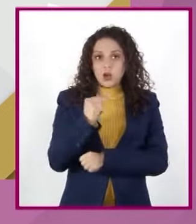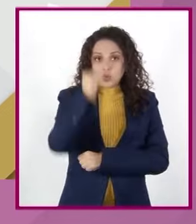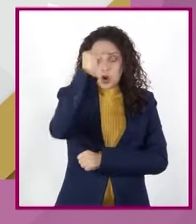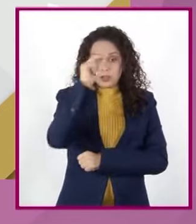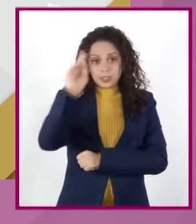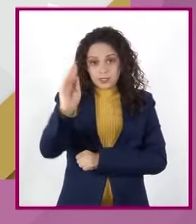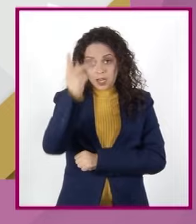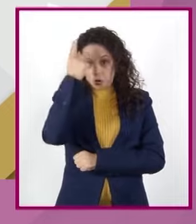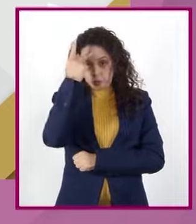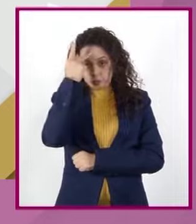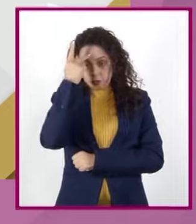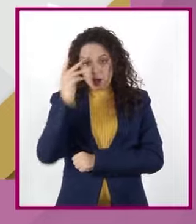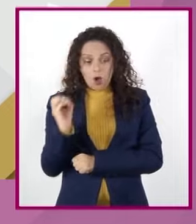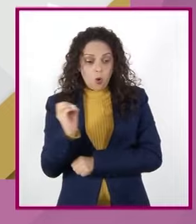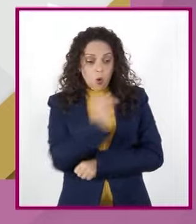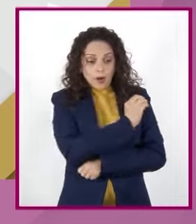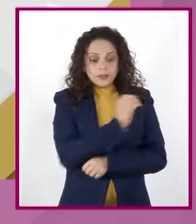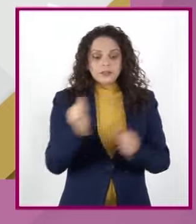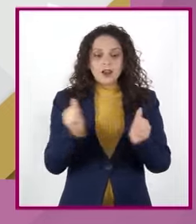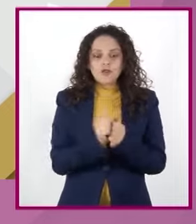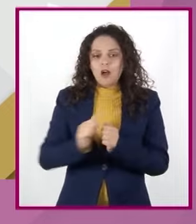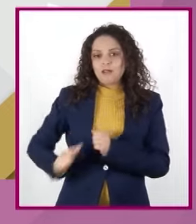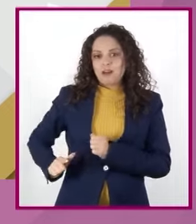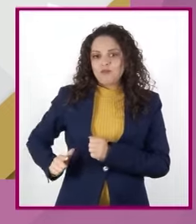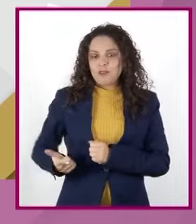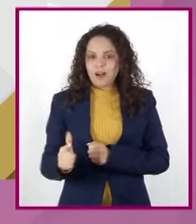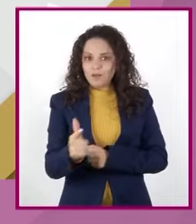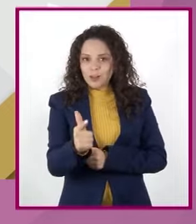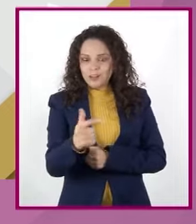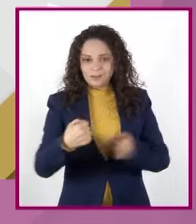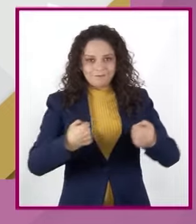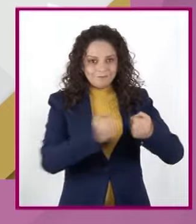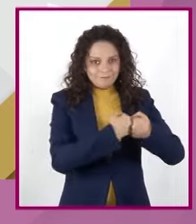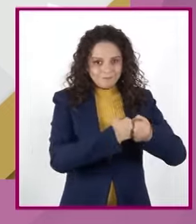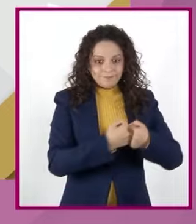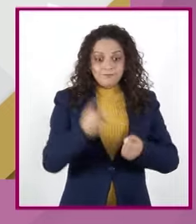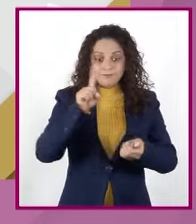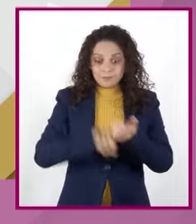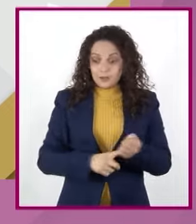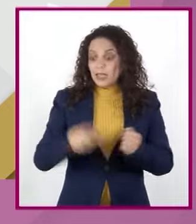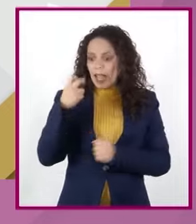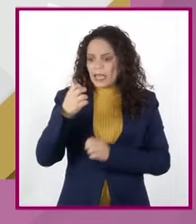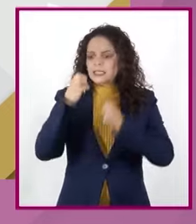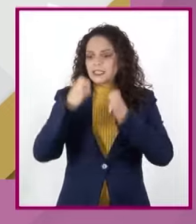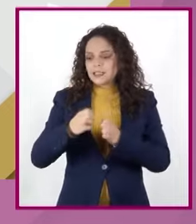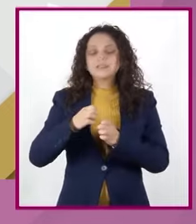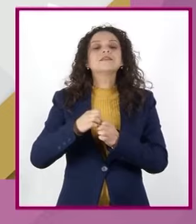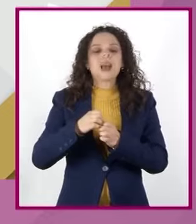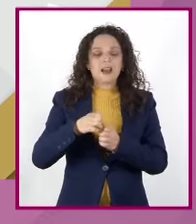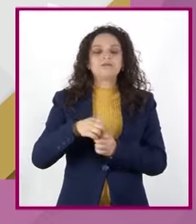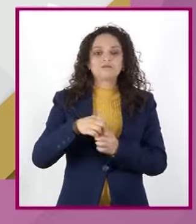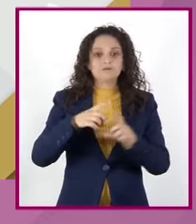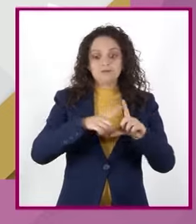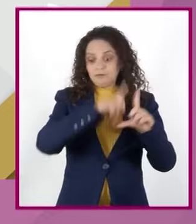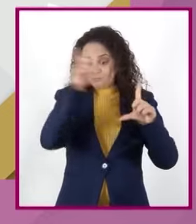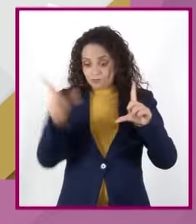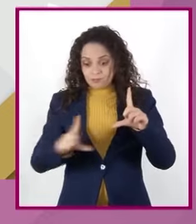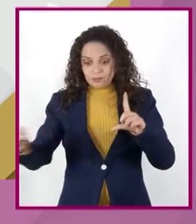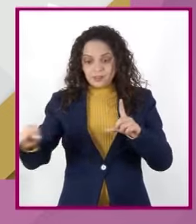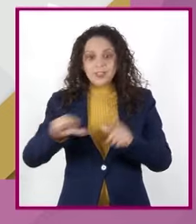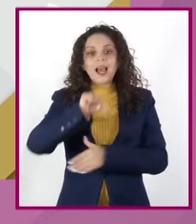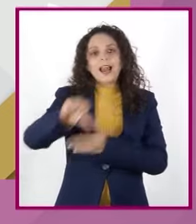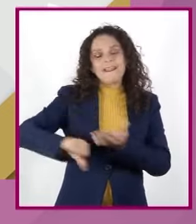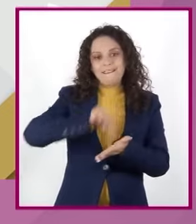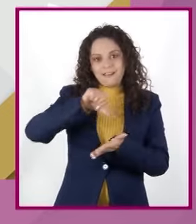y al oeste con Guanajuato, que lo coloca en el centro de nuestro país. También es próximo al